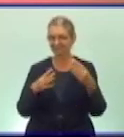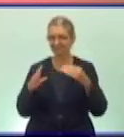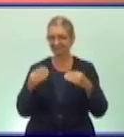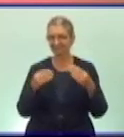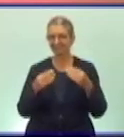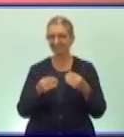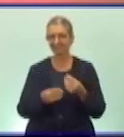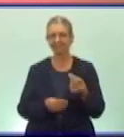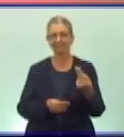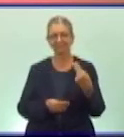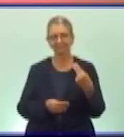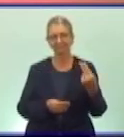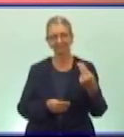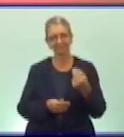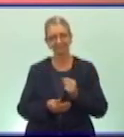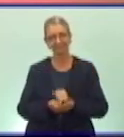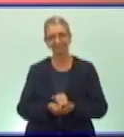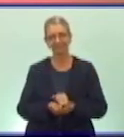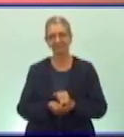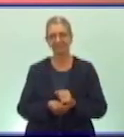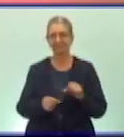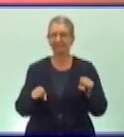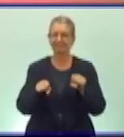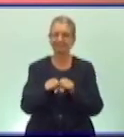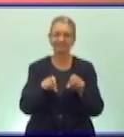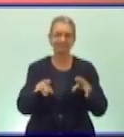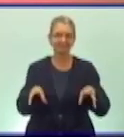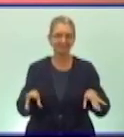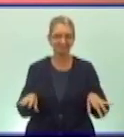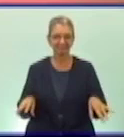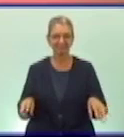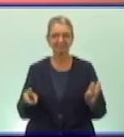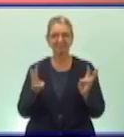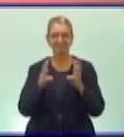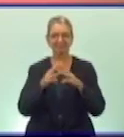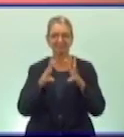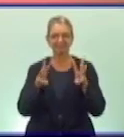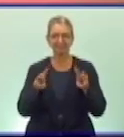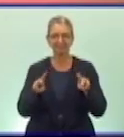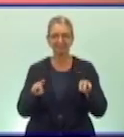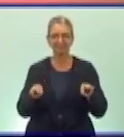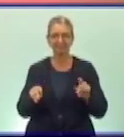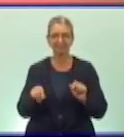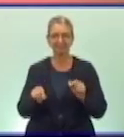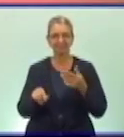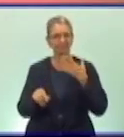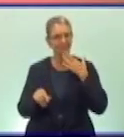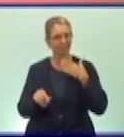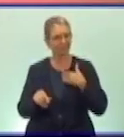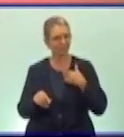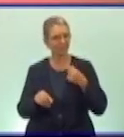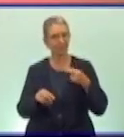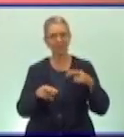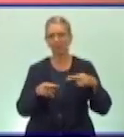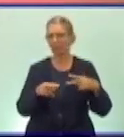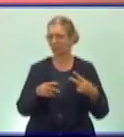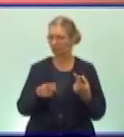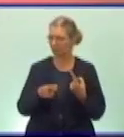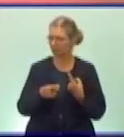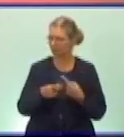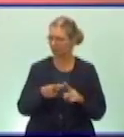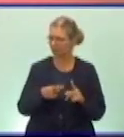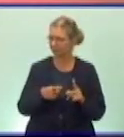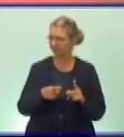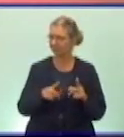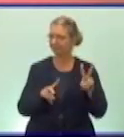nosotros por el repasador virtual haya pensado cómo otra teleclase del